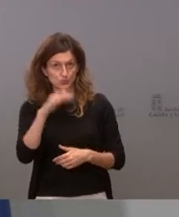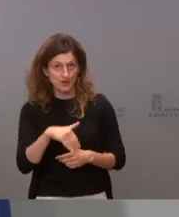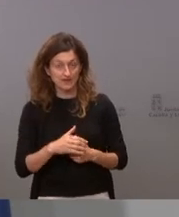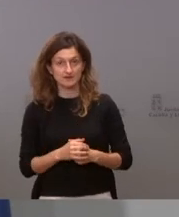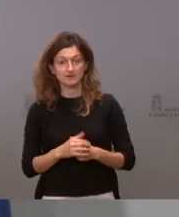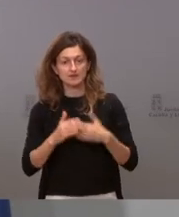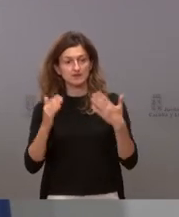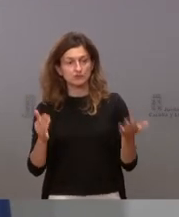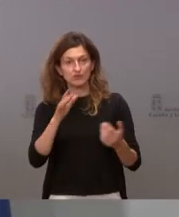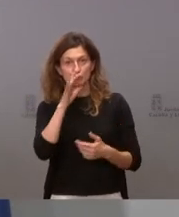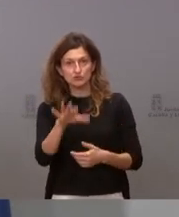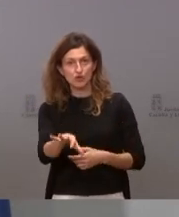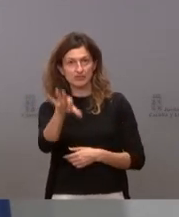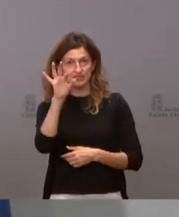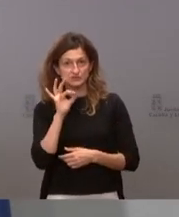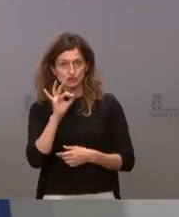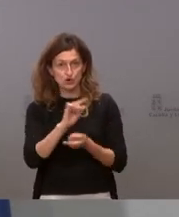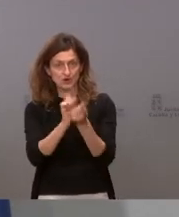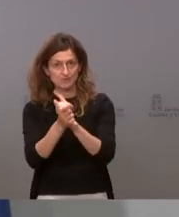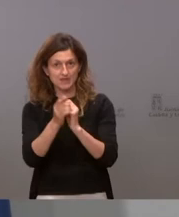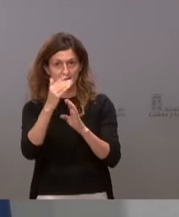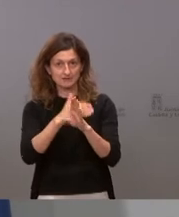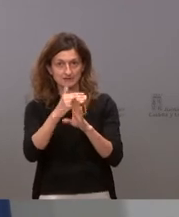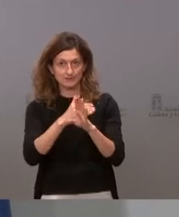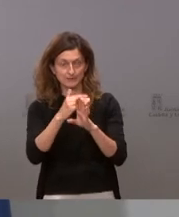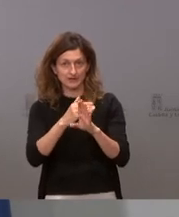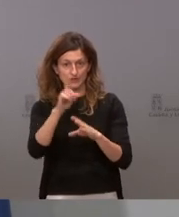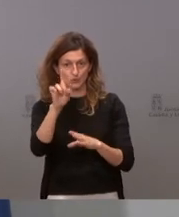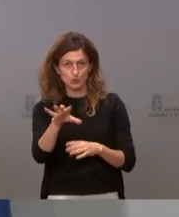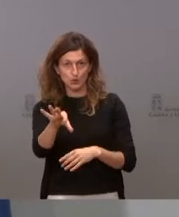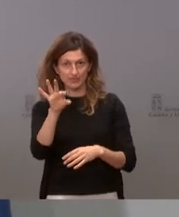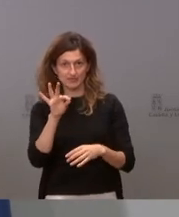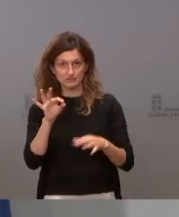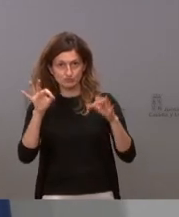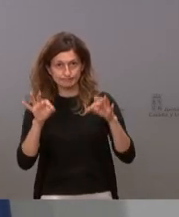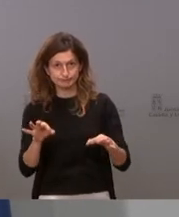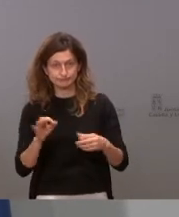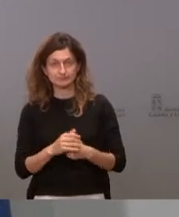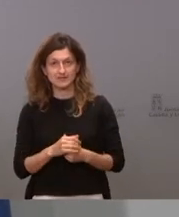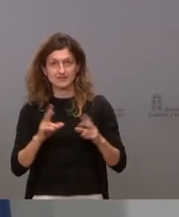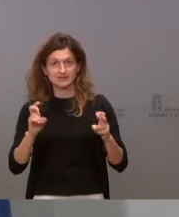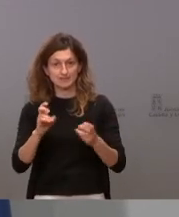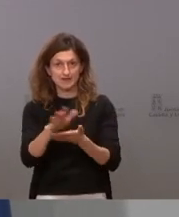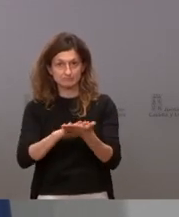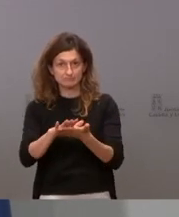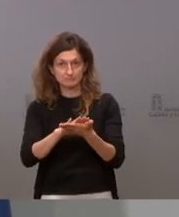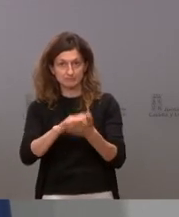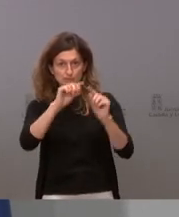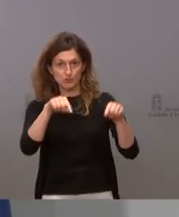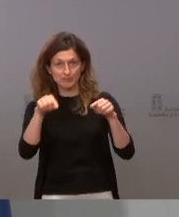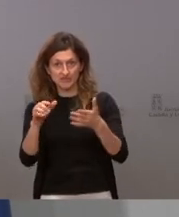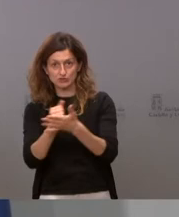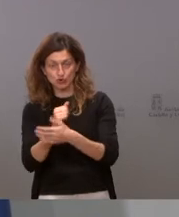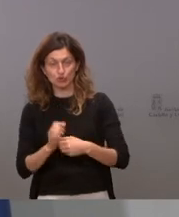pues hemos decidido tomar este pase a nivel uno en todas las provincias porque